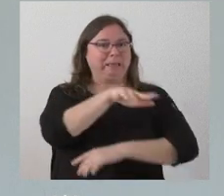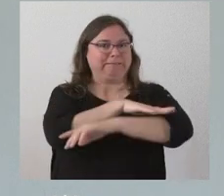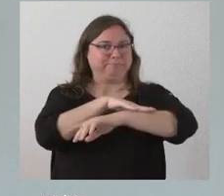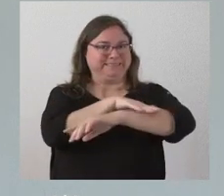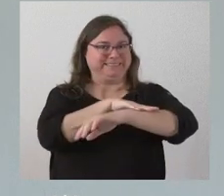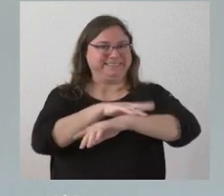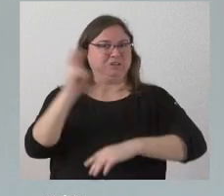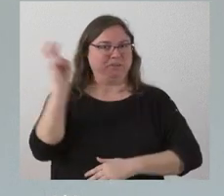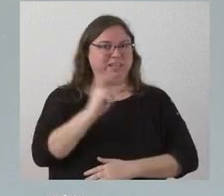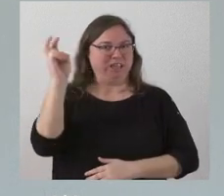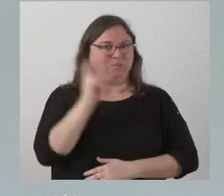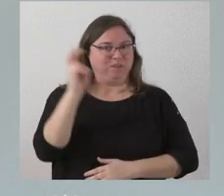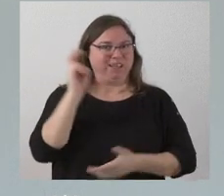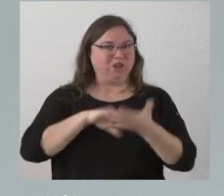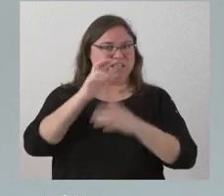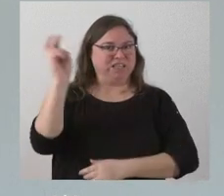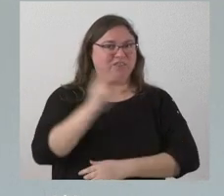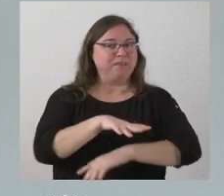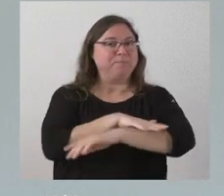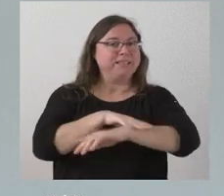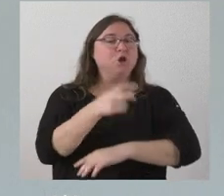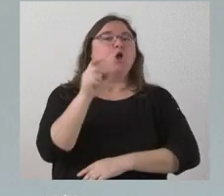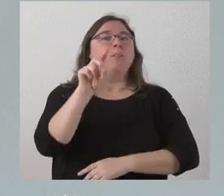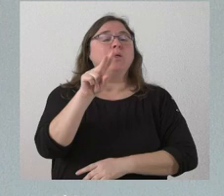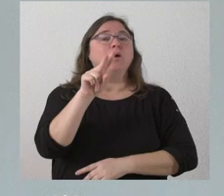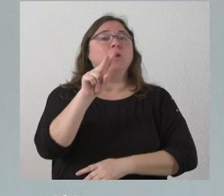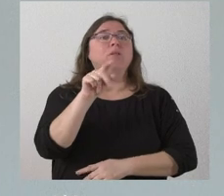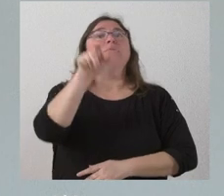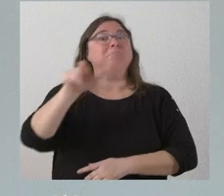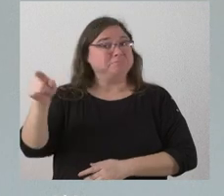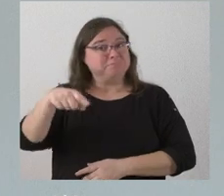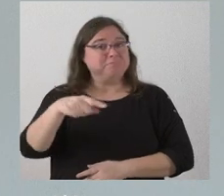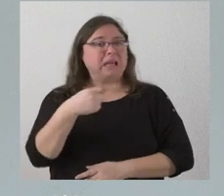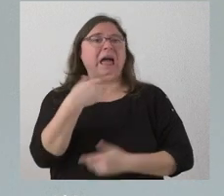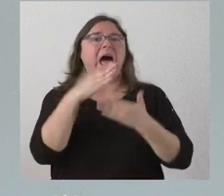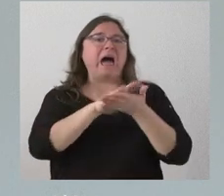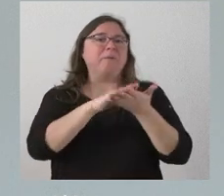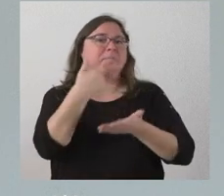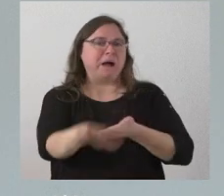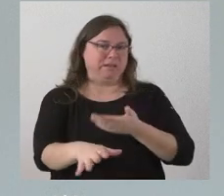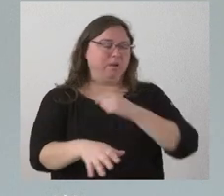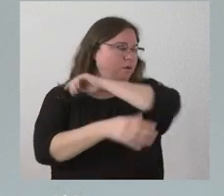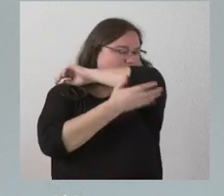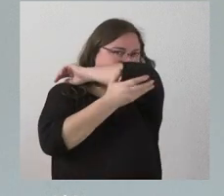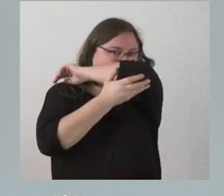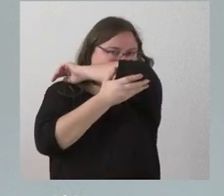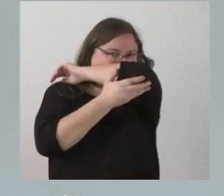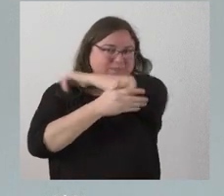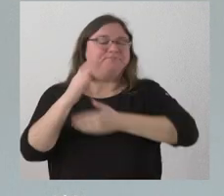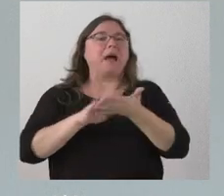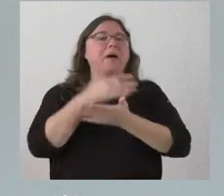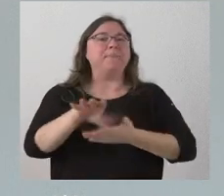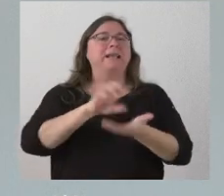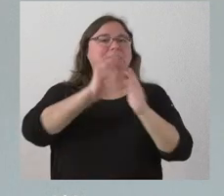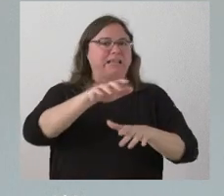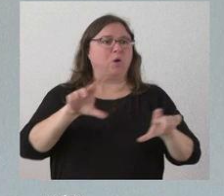han venido a Castilla y León muchos de ellos a hablar mal de Castilla y León y mal de la Junta de Castilla y León casi ninguno a